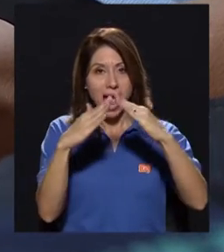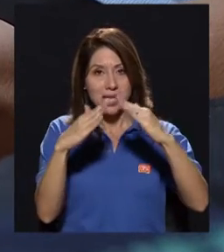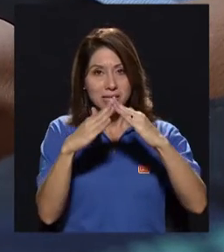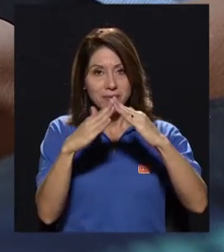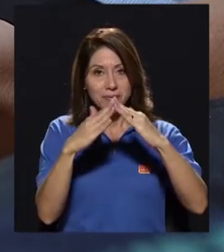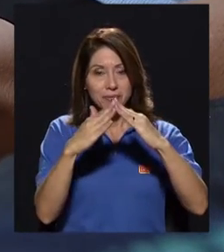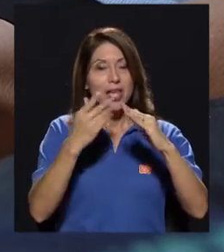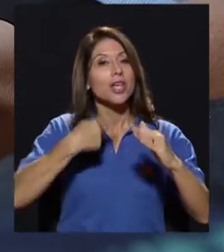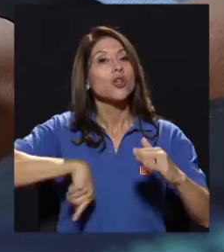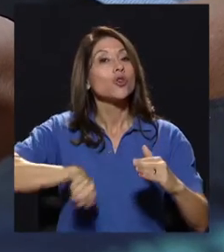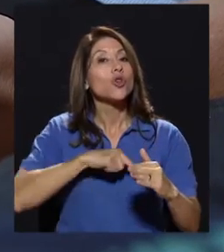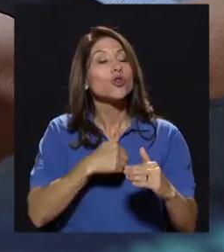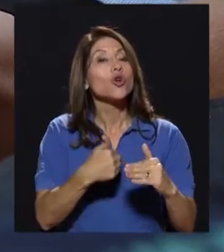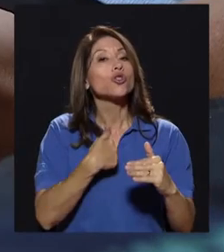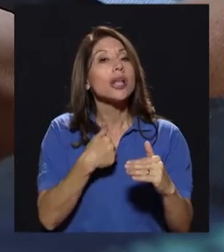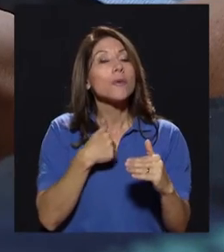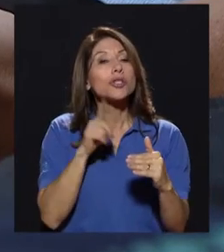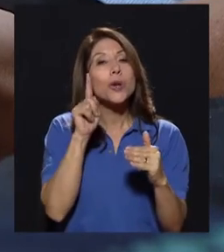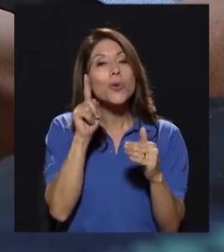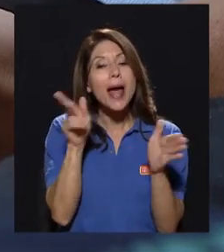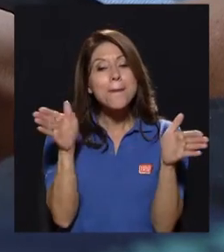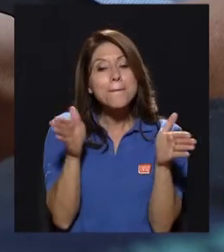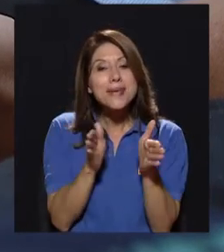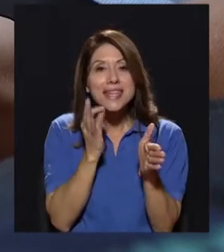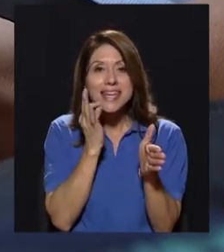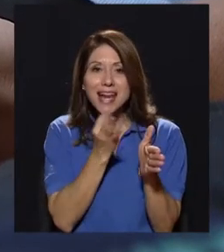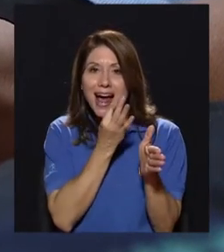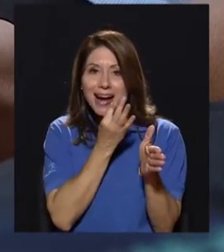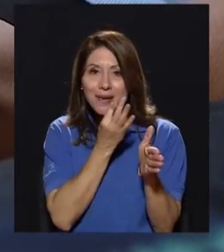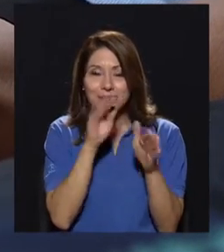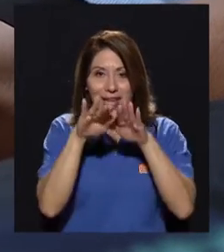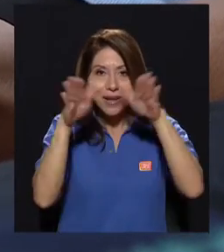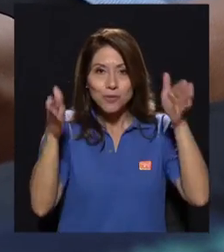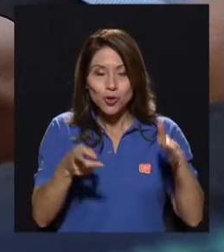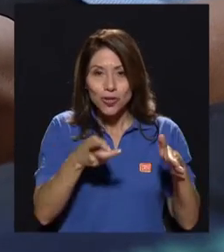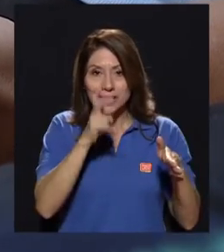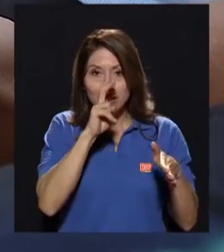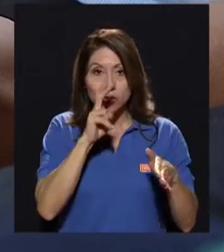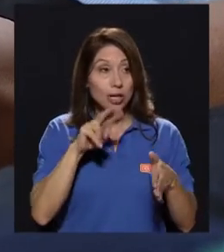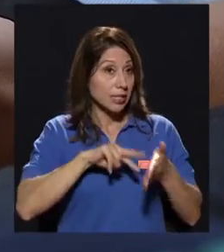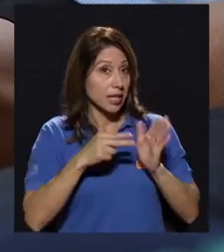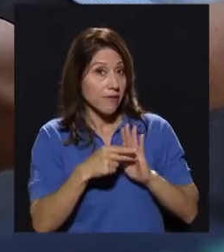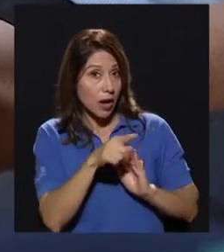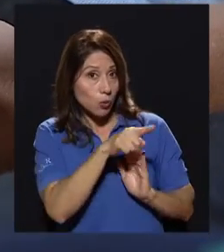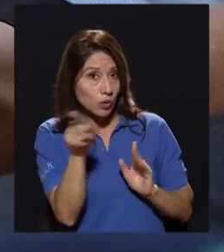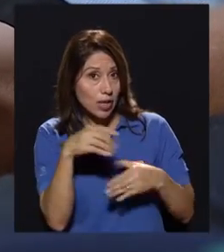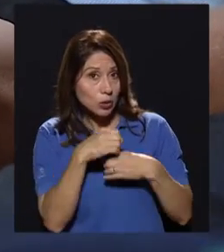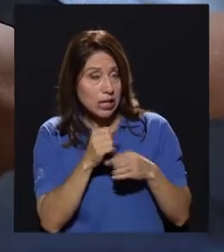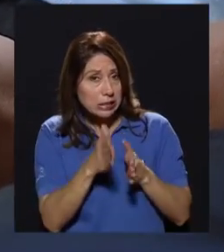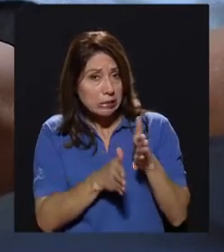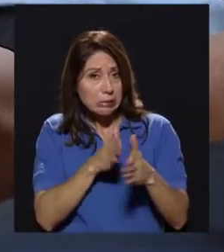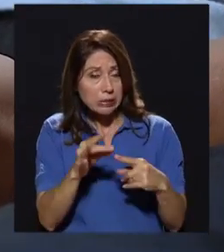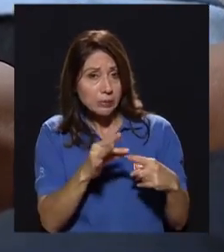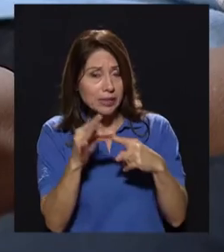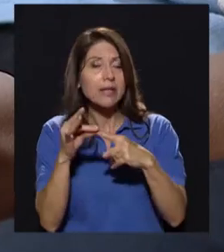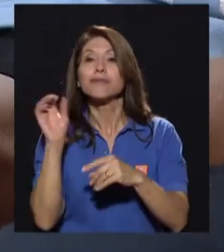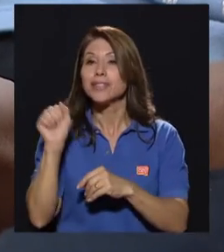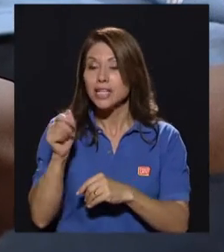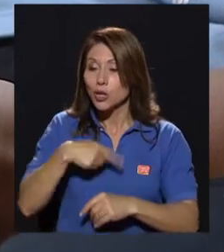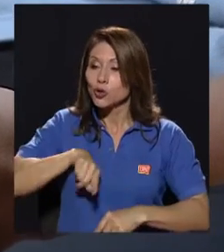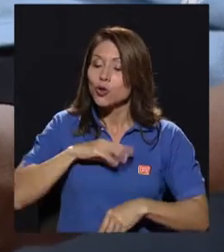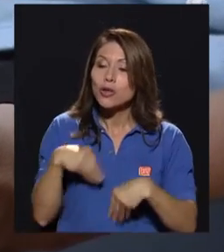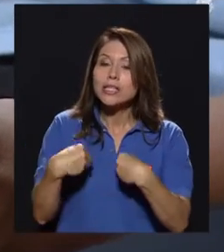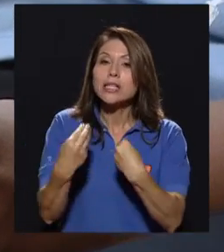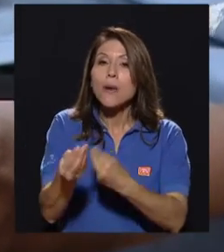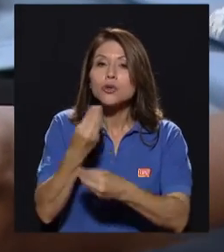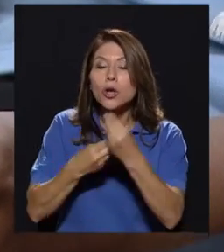minigranja en el Museo de Insectos. ¿Ustedes los cultivan? Así es, los alimentamos con granos, con